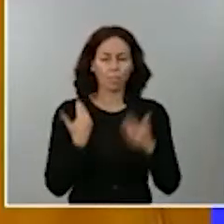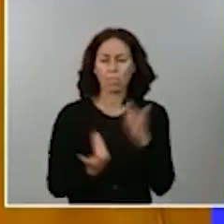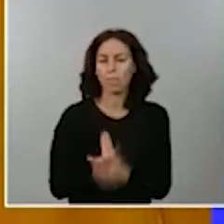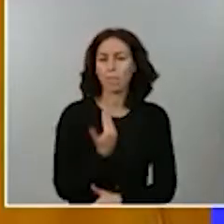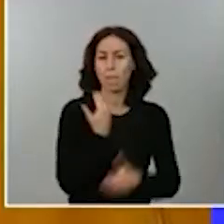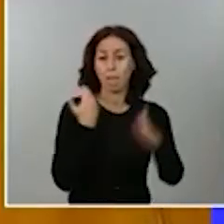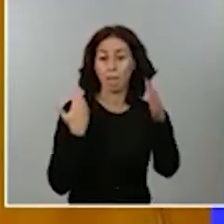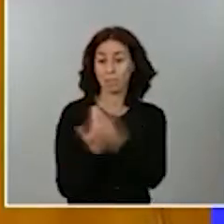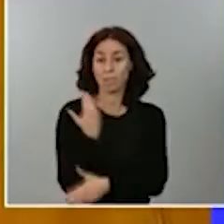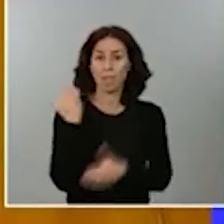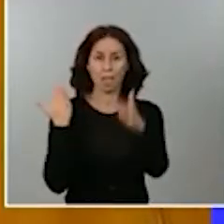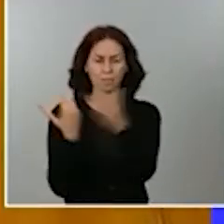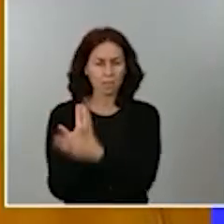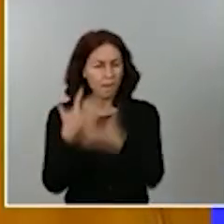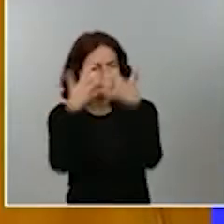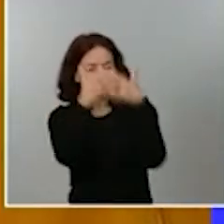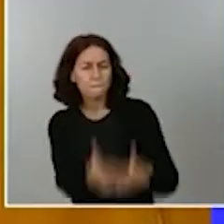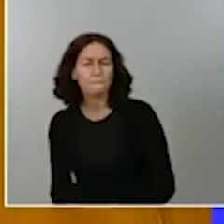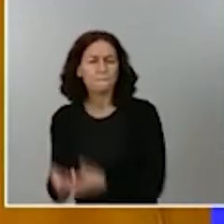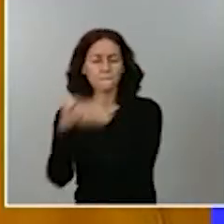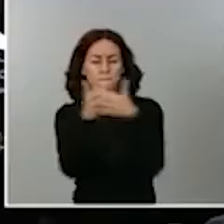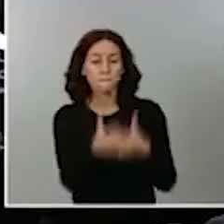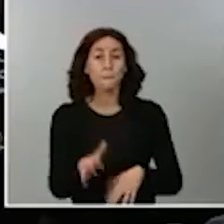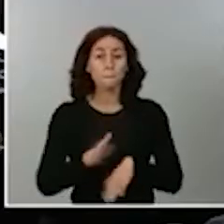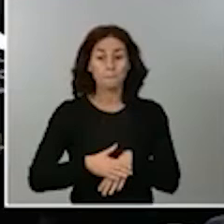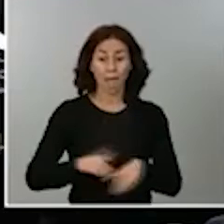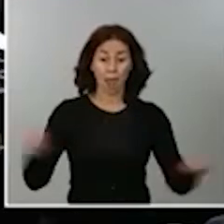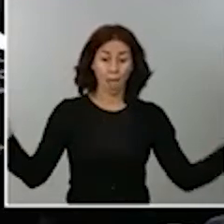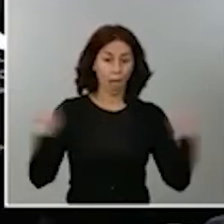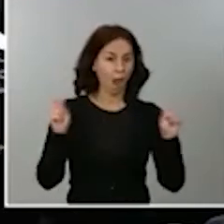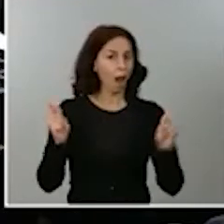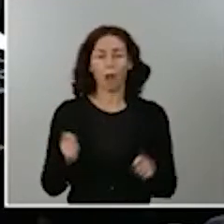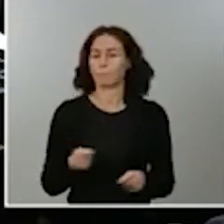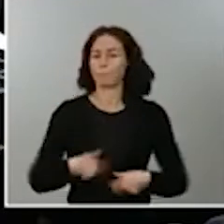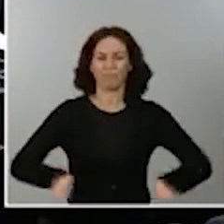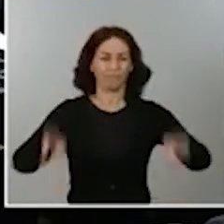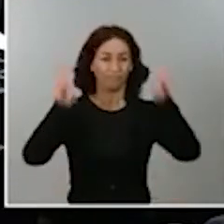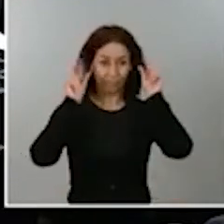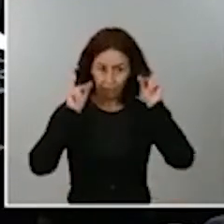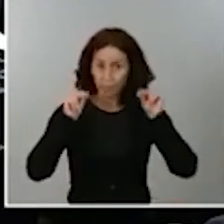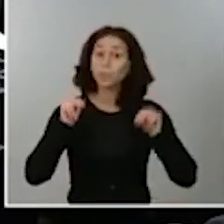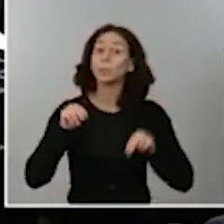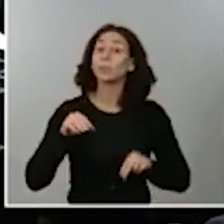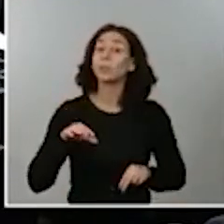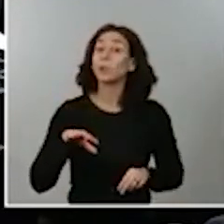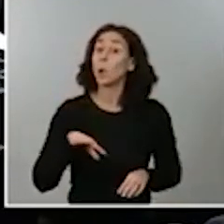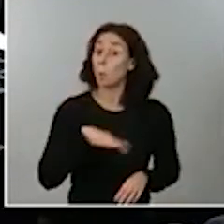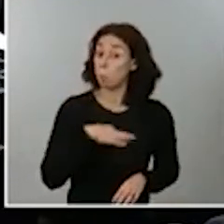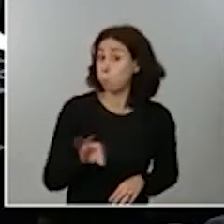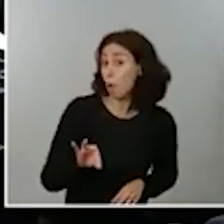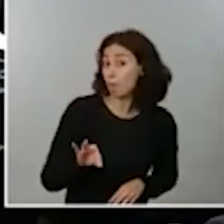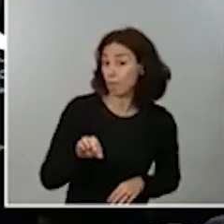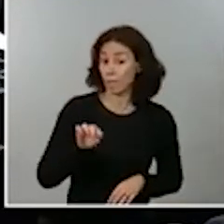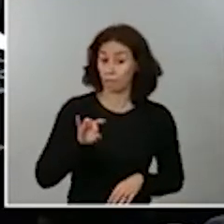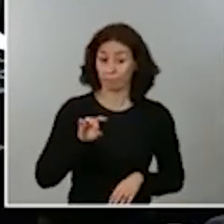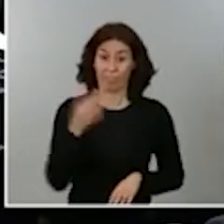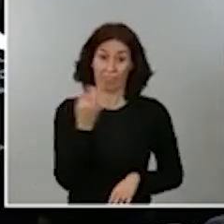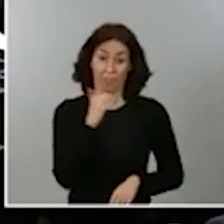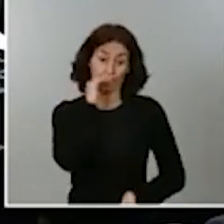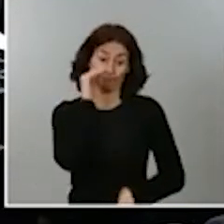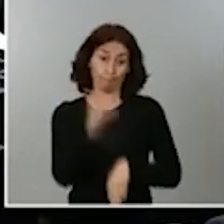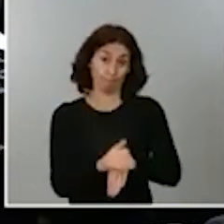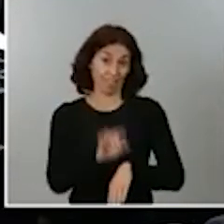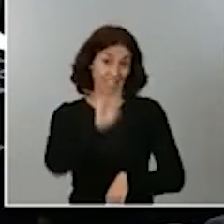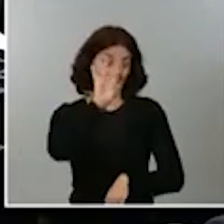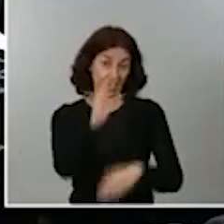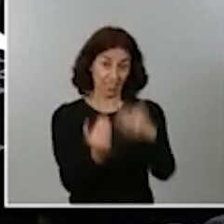estado de alarma. Quería saber si existe la posibilidad de que se levantara el estado de alarma en la ciudad de Madrid antes de cumplir esos 15 días. Hoy el rey desde Barcelona ha hecho